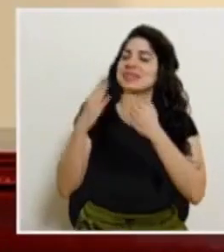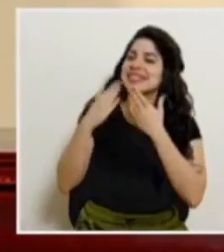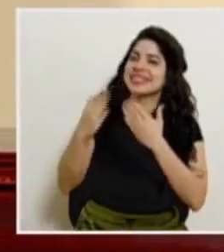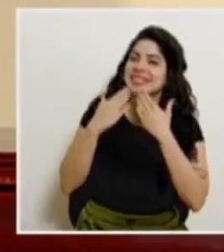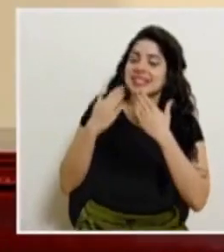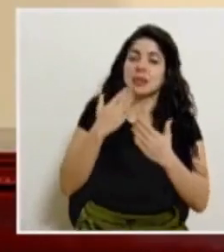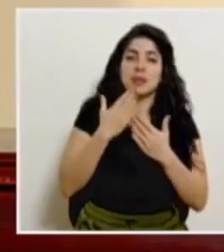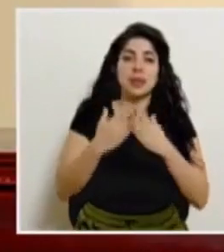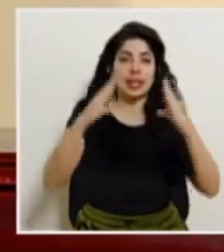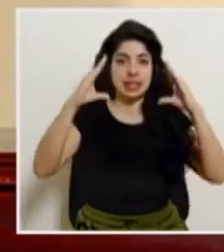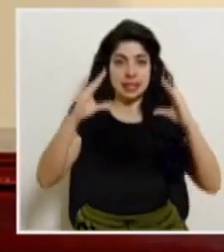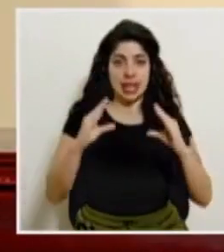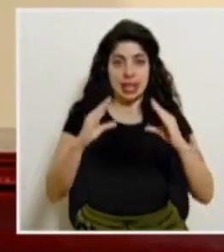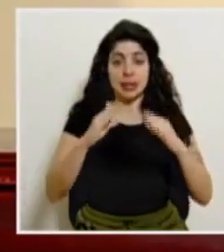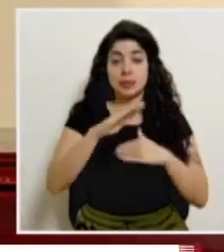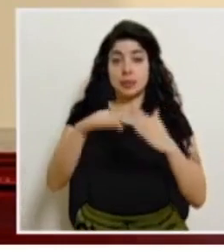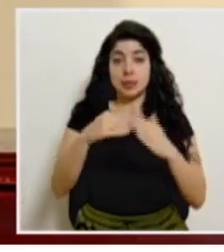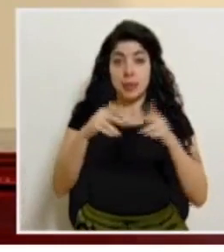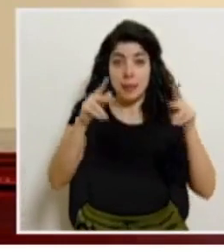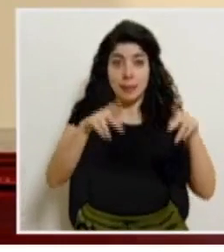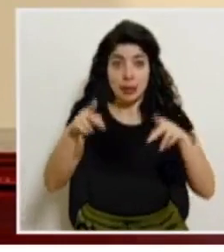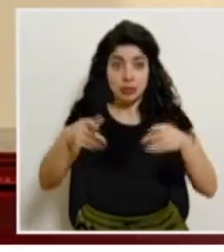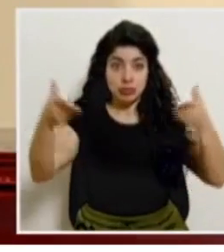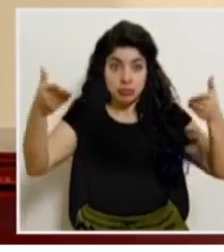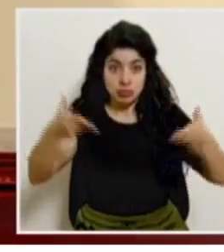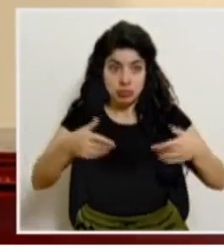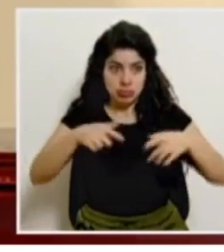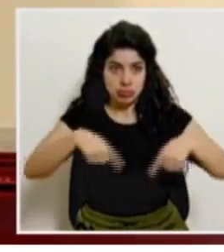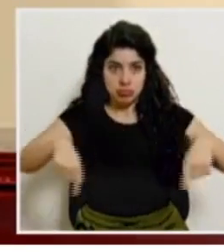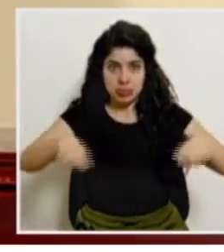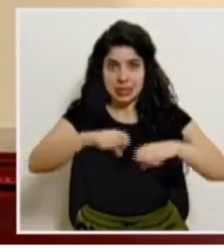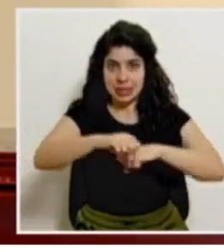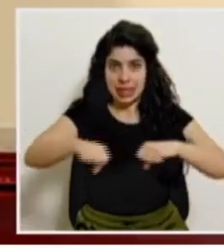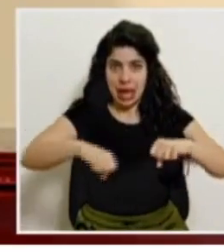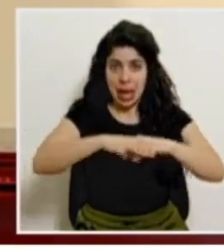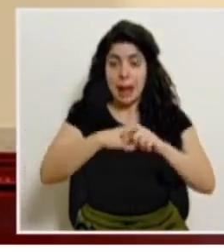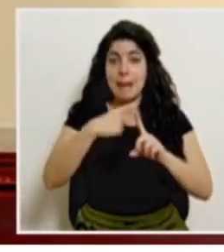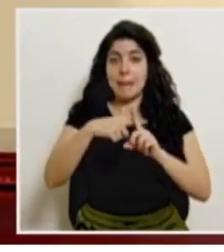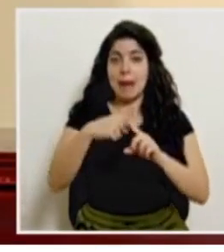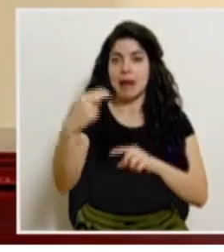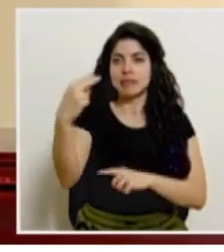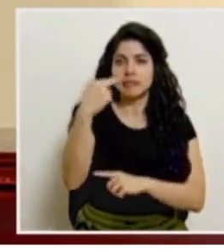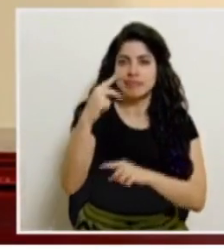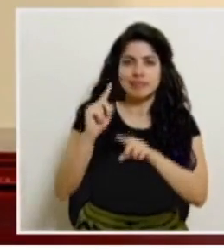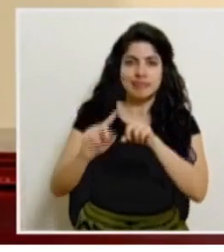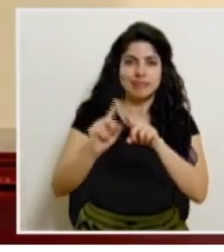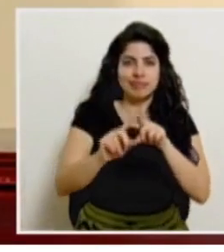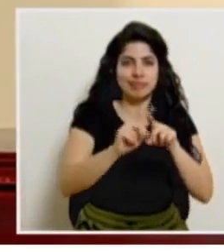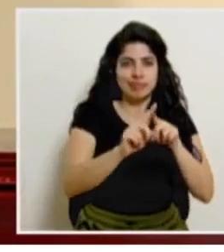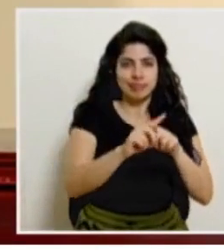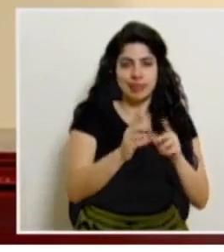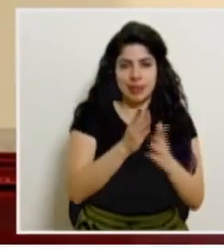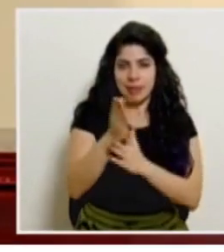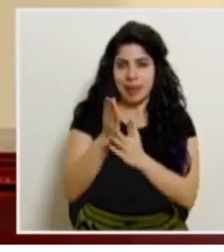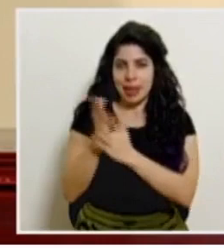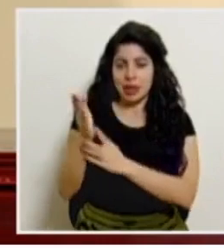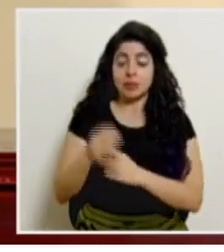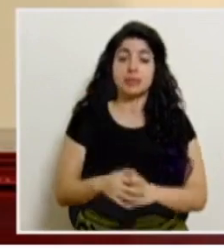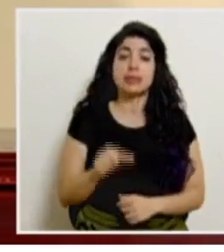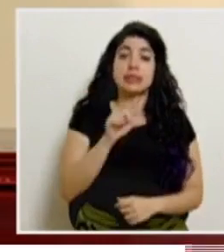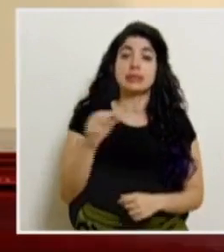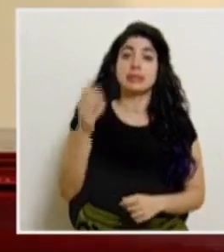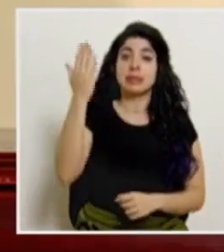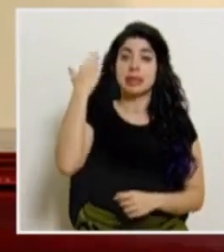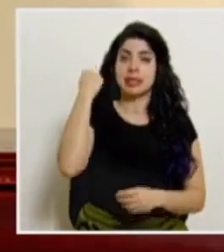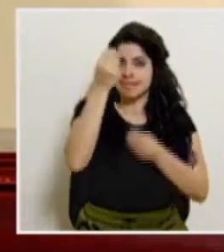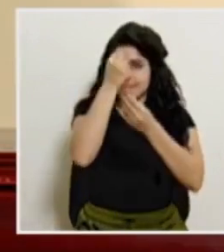buenas tardes a las personas que están presentes en esta sala y a quienes nos siguen por los diferentes medios. La semana pasada anunciamos